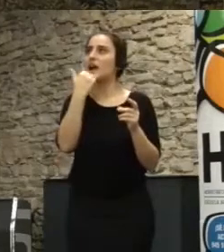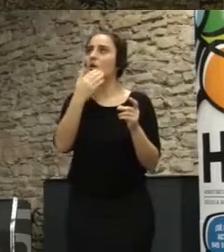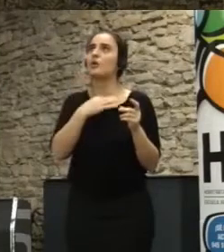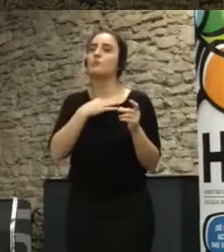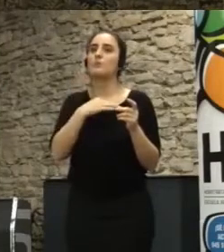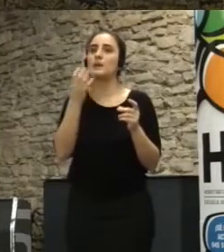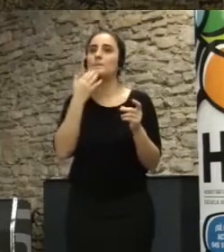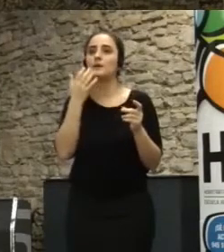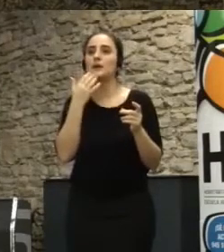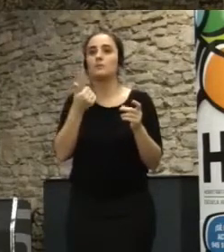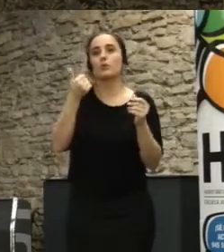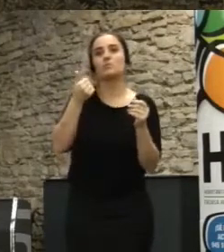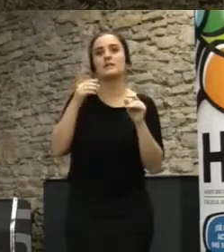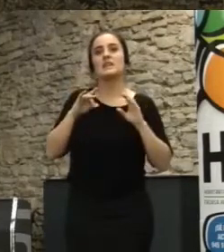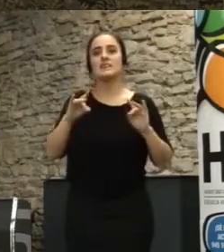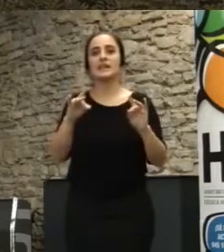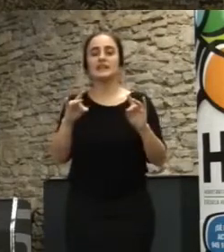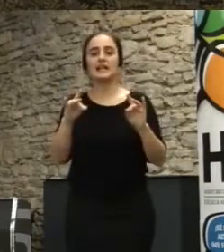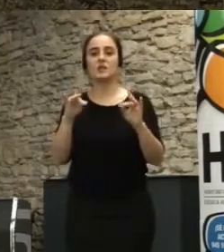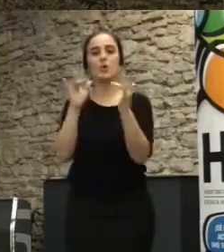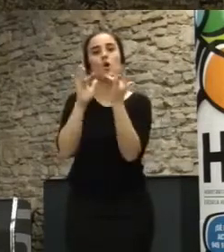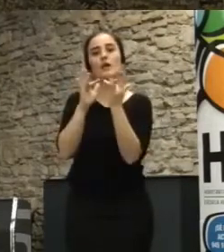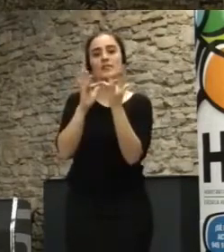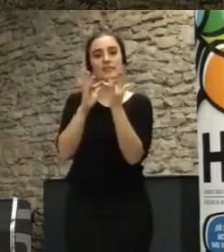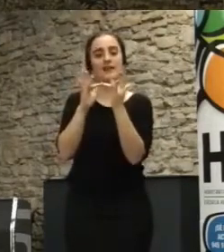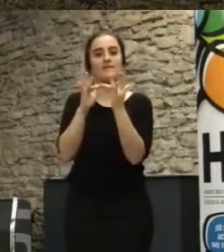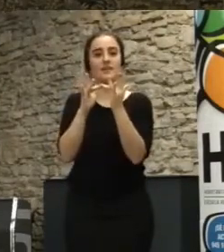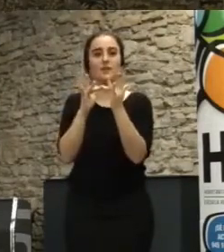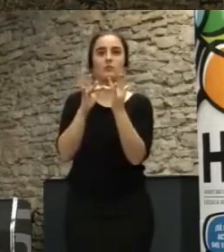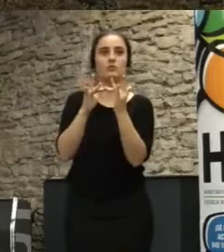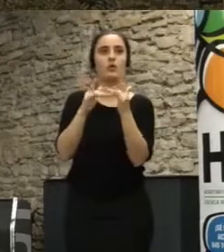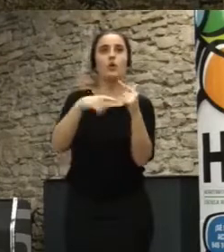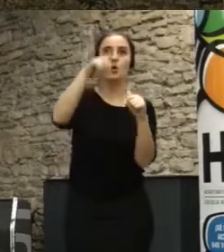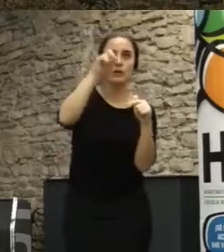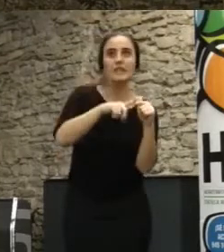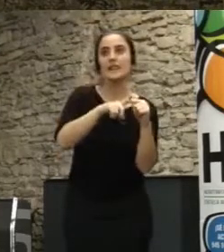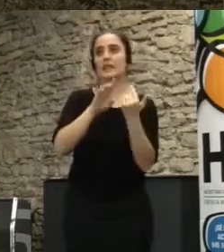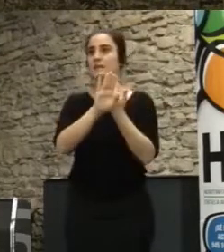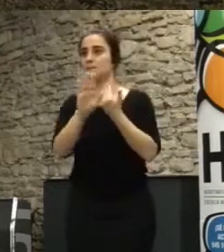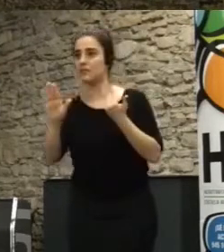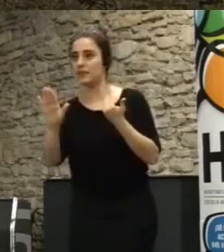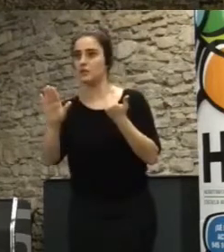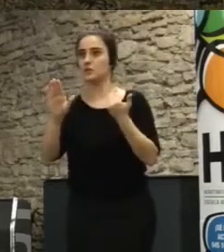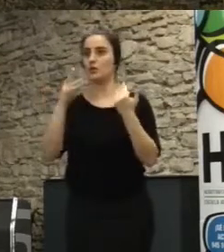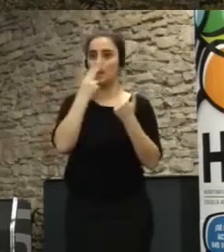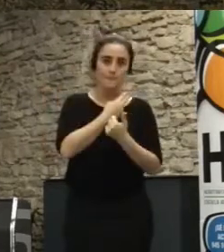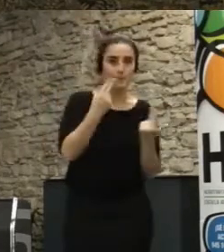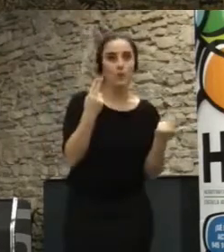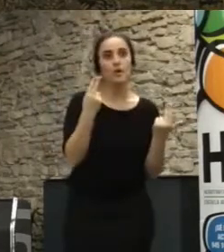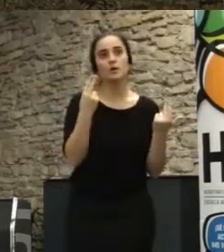por hablar de una jerga digital entre comunidades vecinos agentes lo público